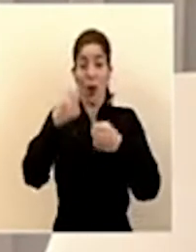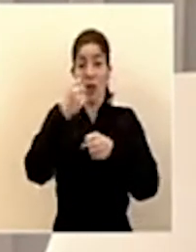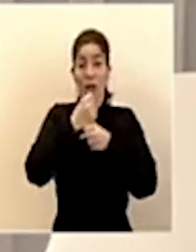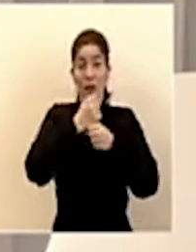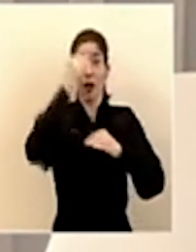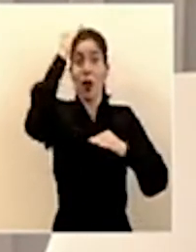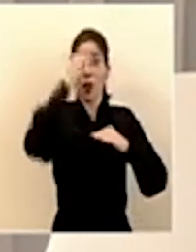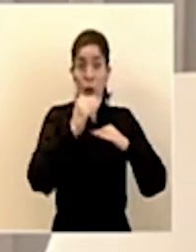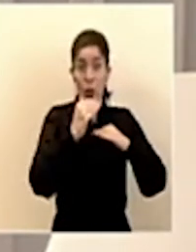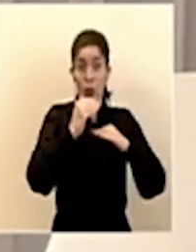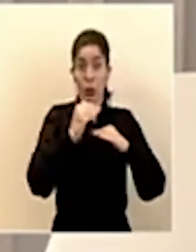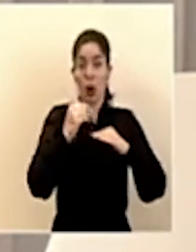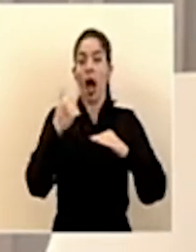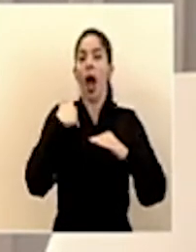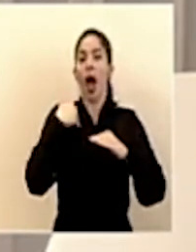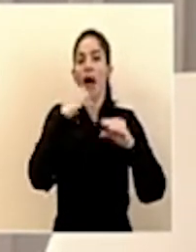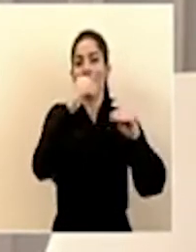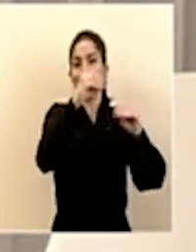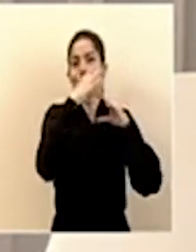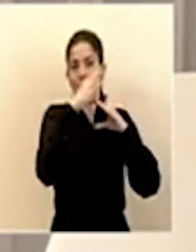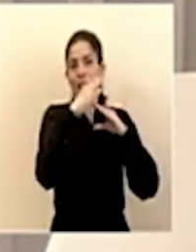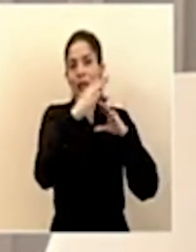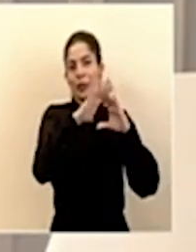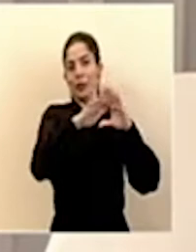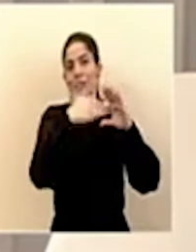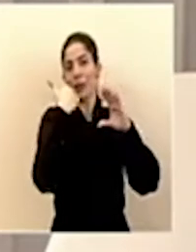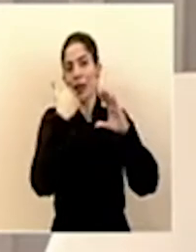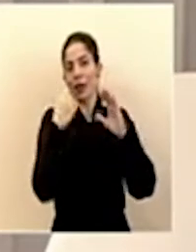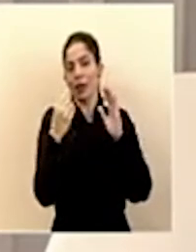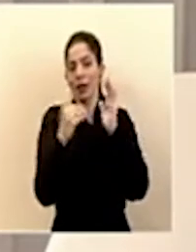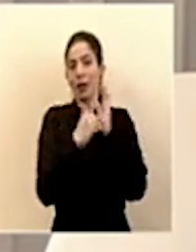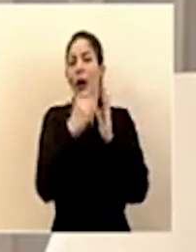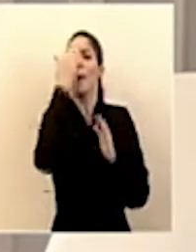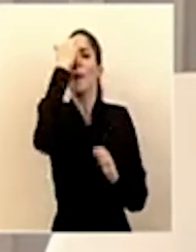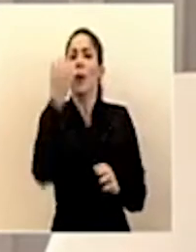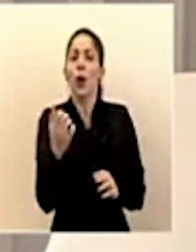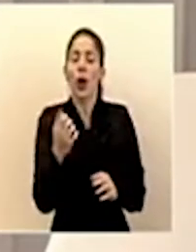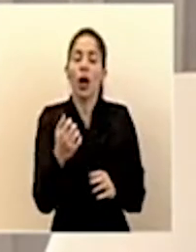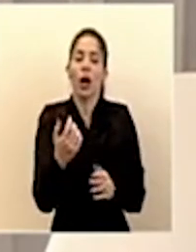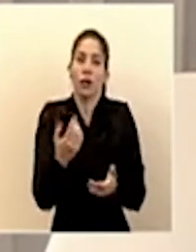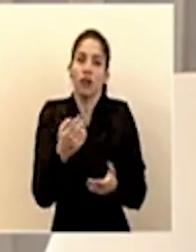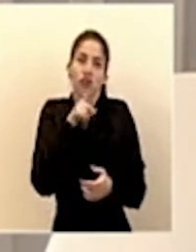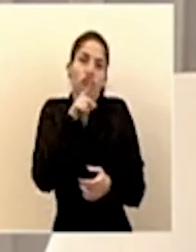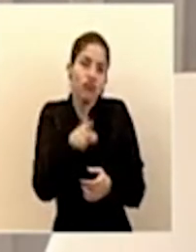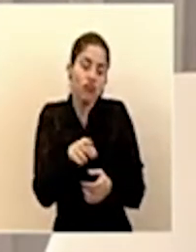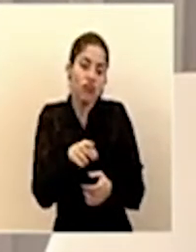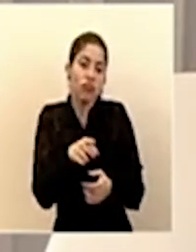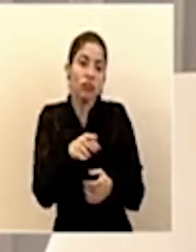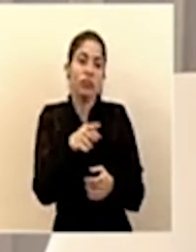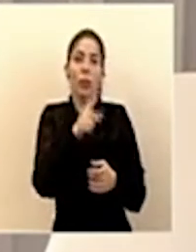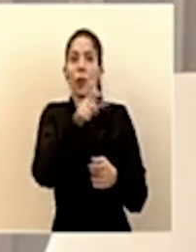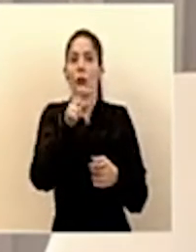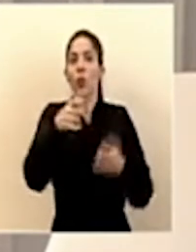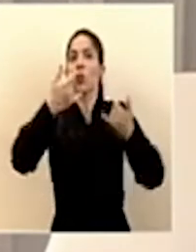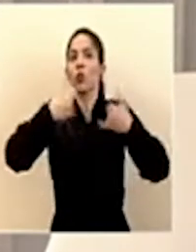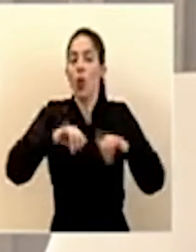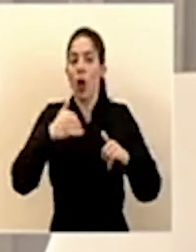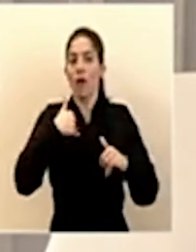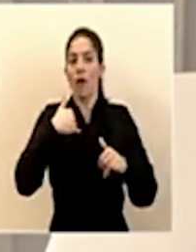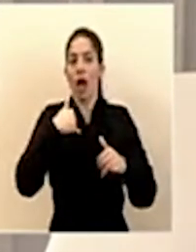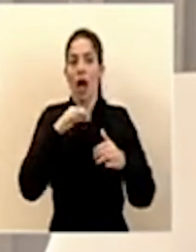personas, hay información que queda ahí registrada porque, en efecto, sigue habiendo una relación